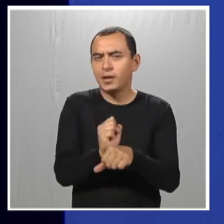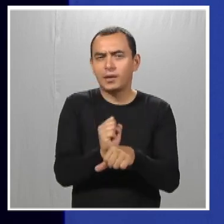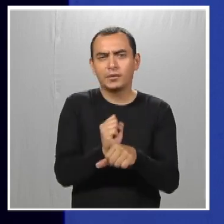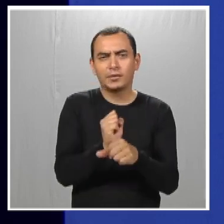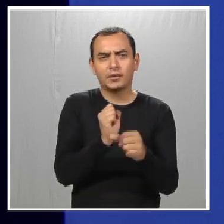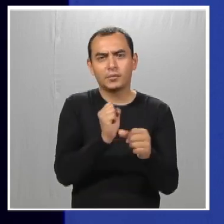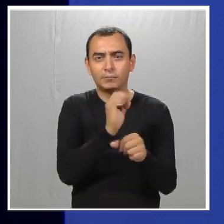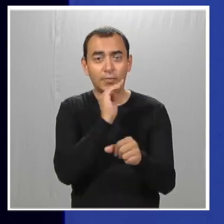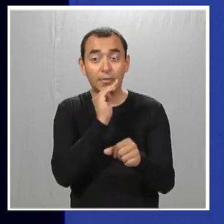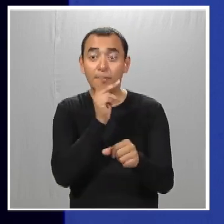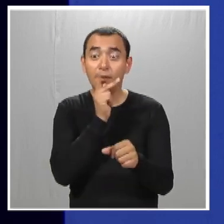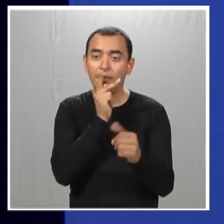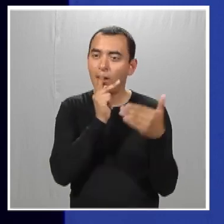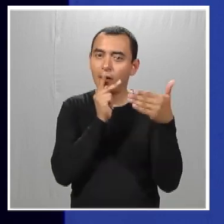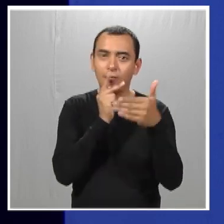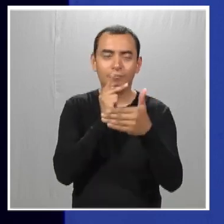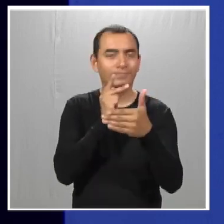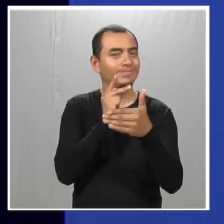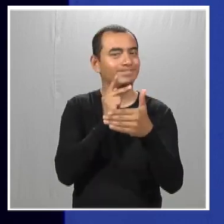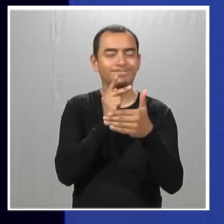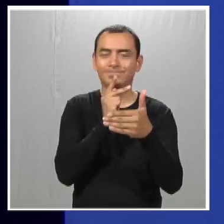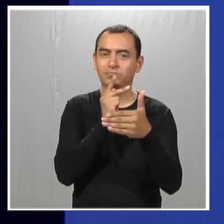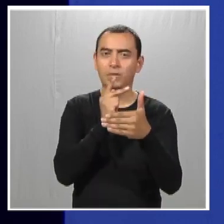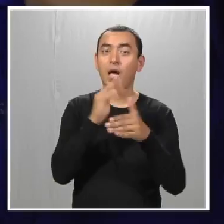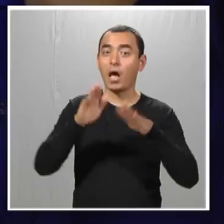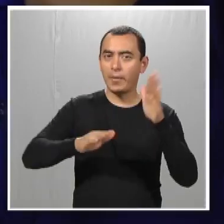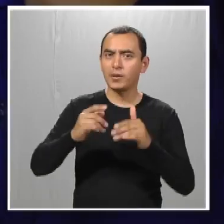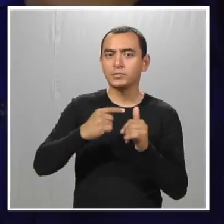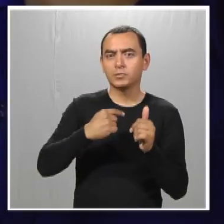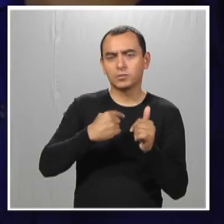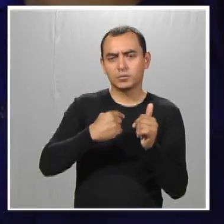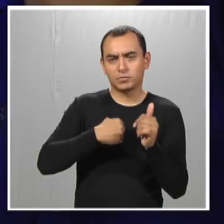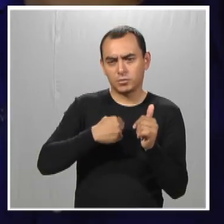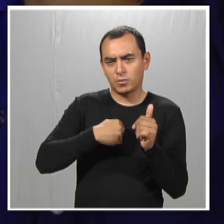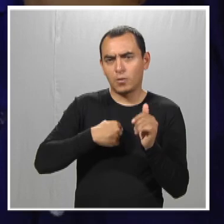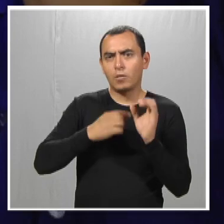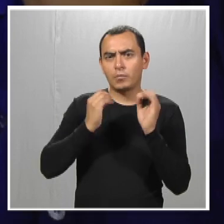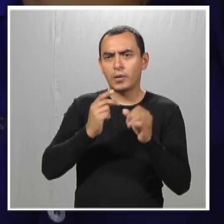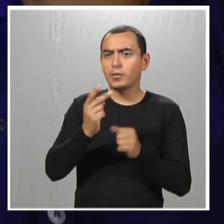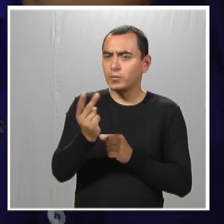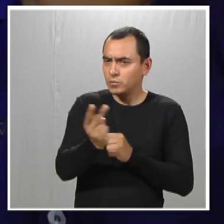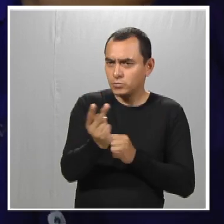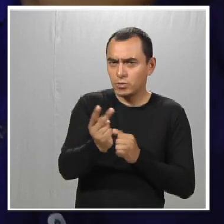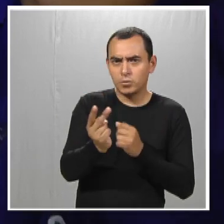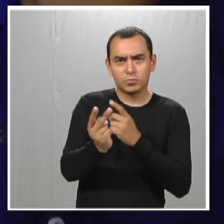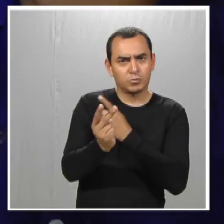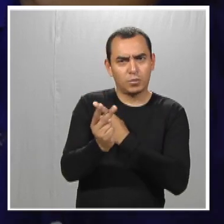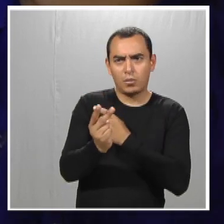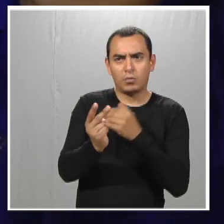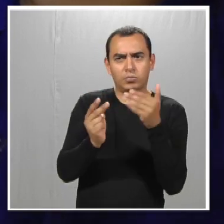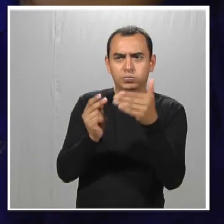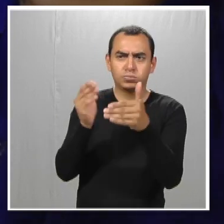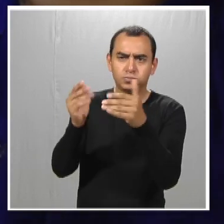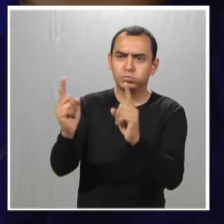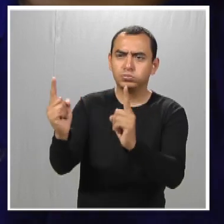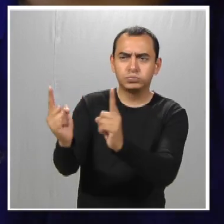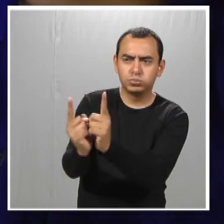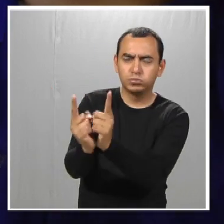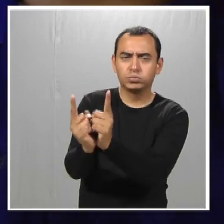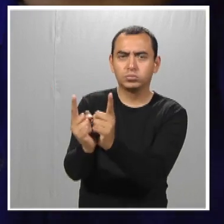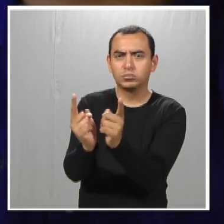una vez a la semana, donde no va el papá, donde a veces voy yo, pero por lo general van ellos solos,